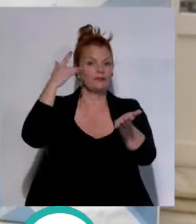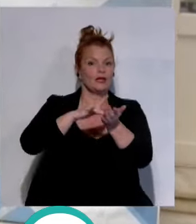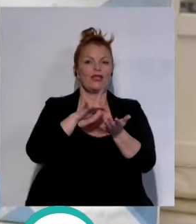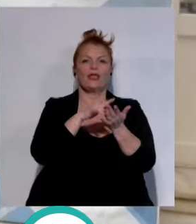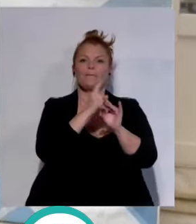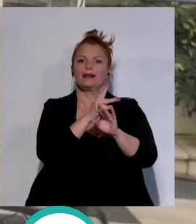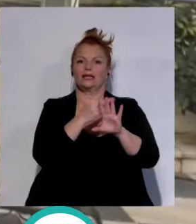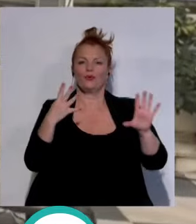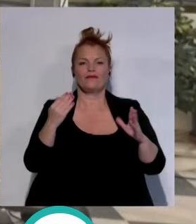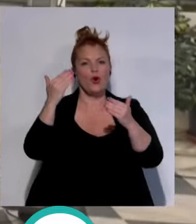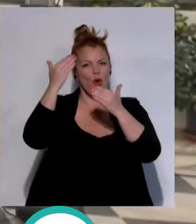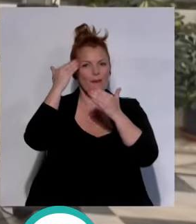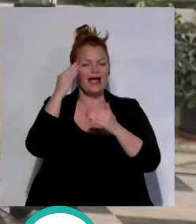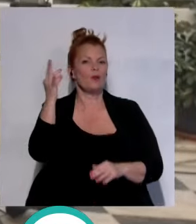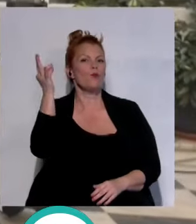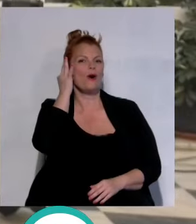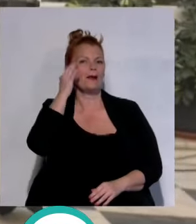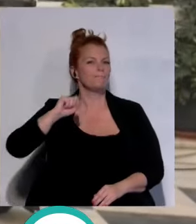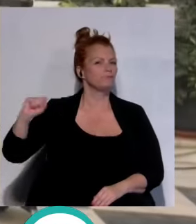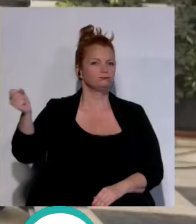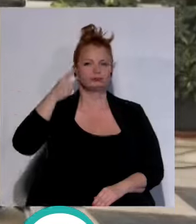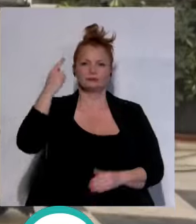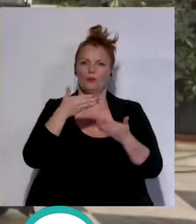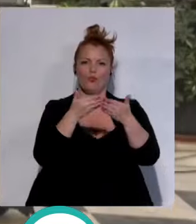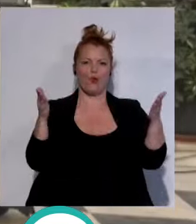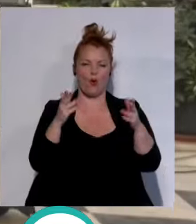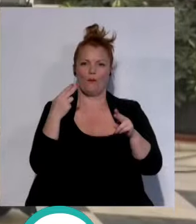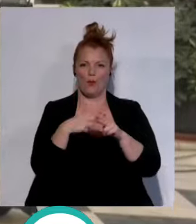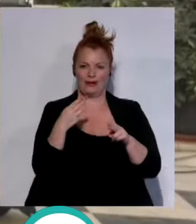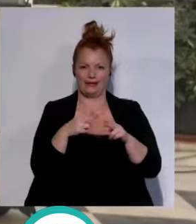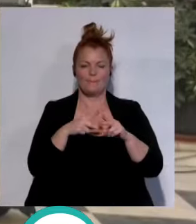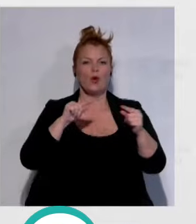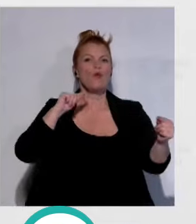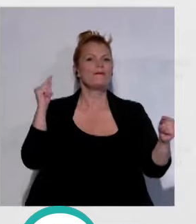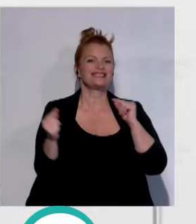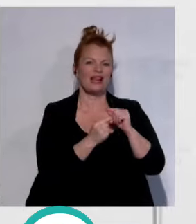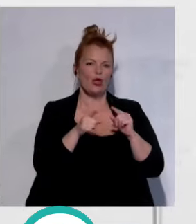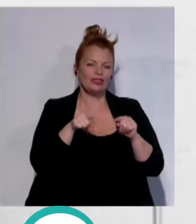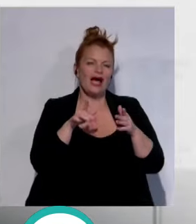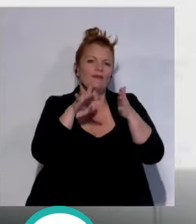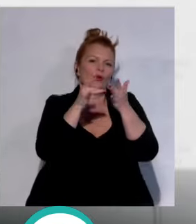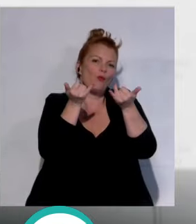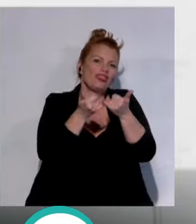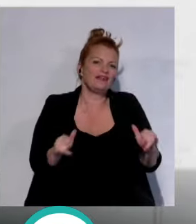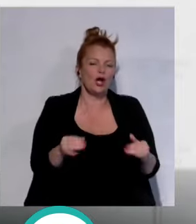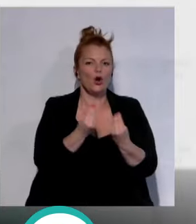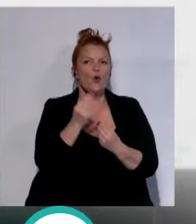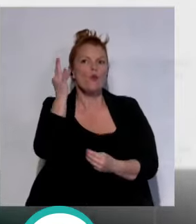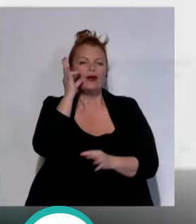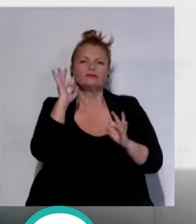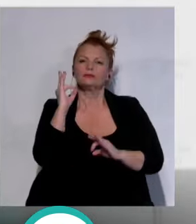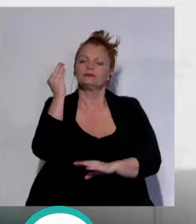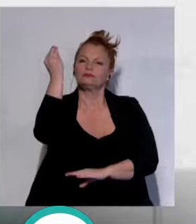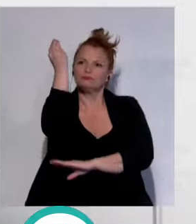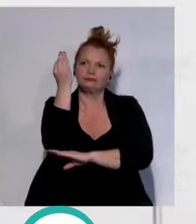con un homenaje a mujeres pioneras que abrieron camino en la política. Una mesa redonda que se va a celebrar con mujeres pioneras